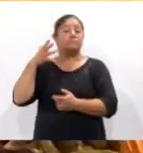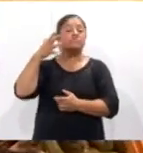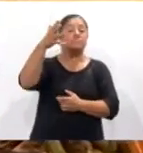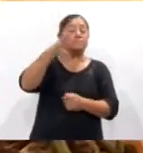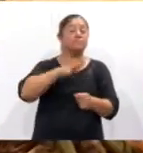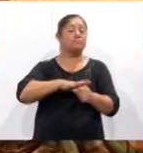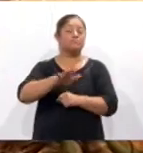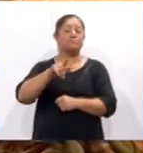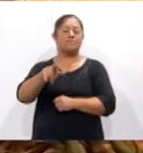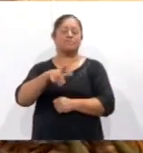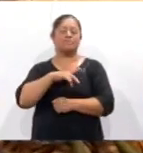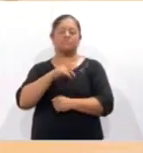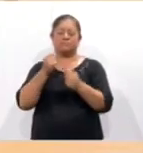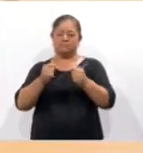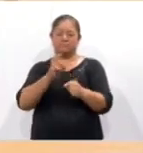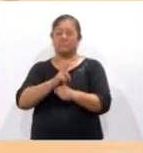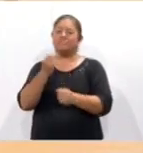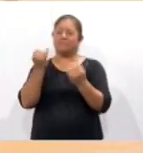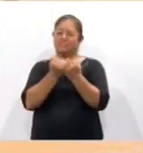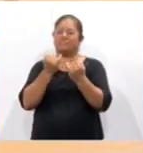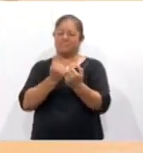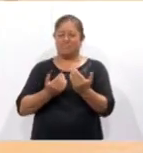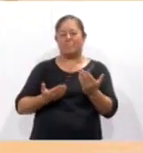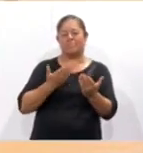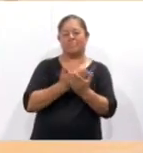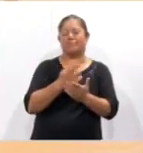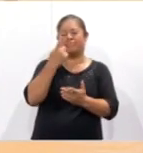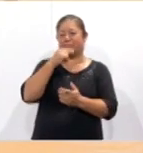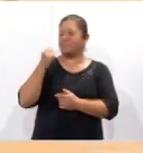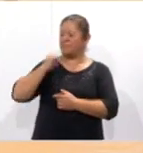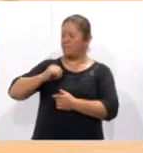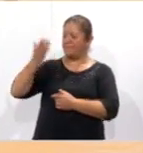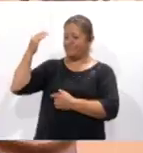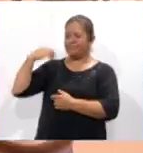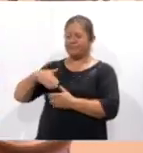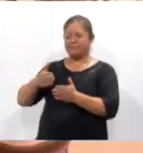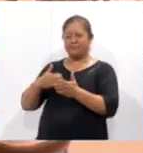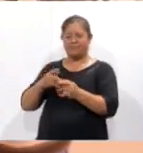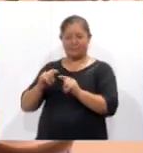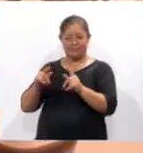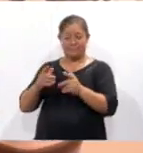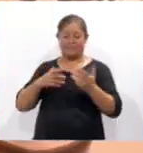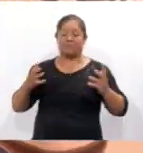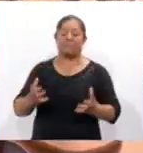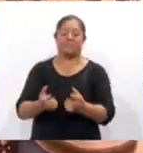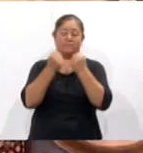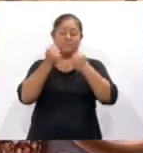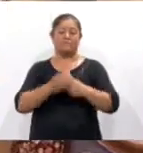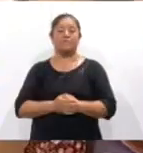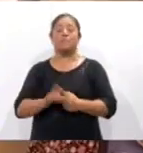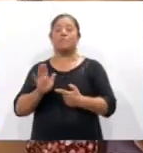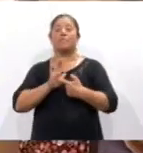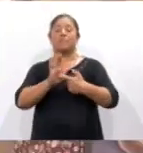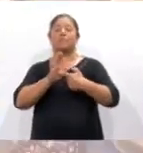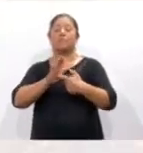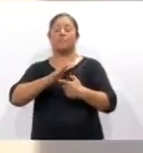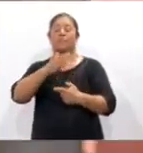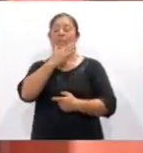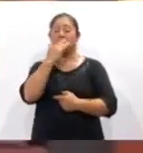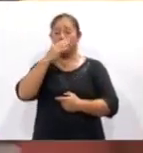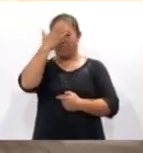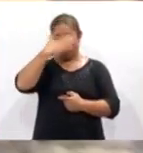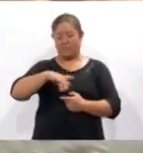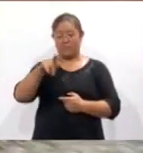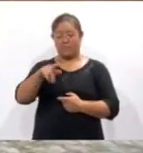además de propuestas para recuperar la cocina tradicional tlaxcalteca. La exposición Sabores y Saberes en el Colegio Nacional